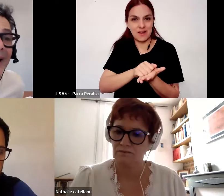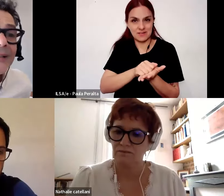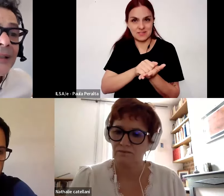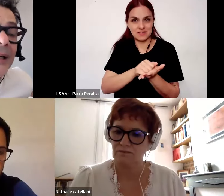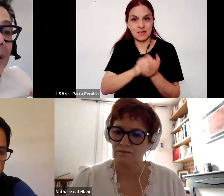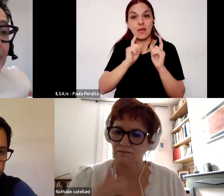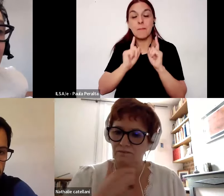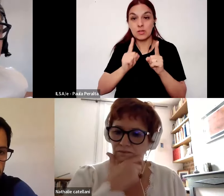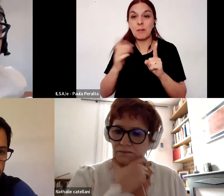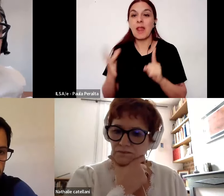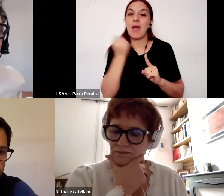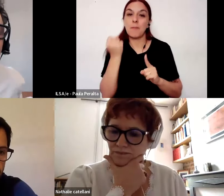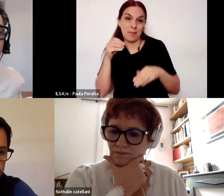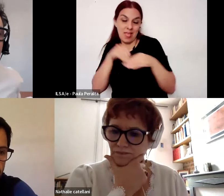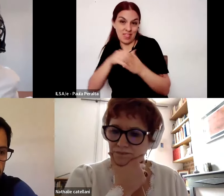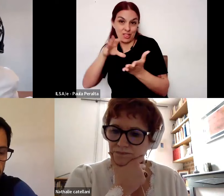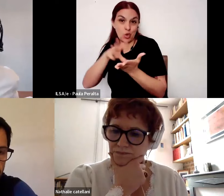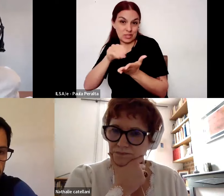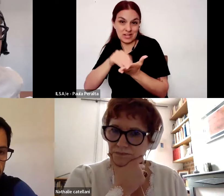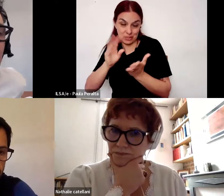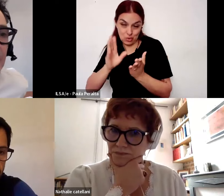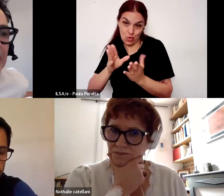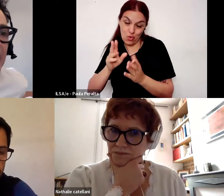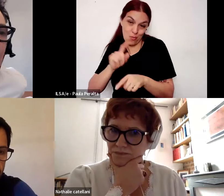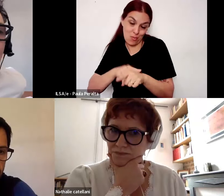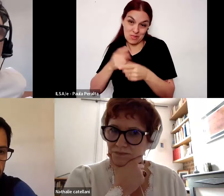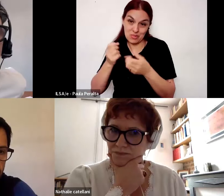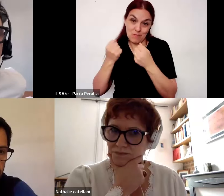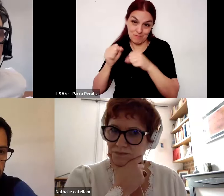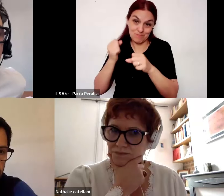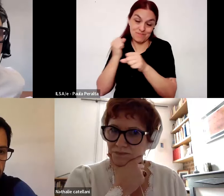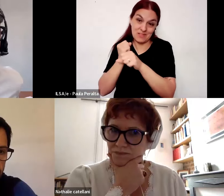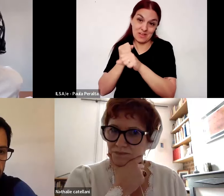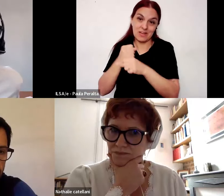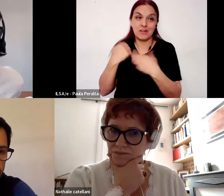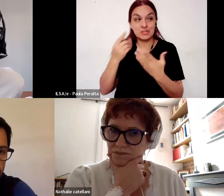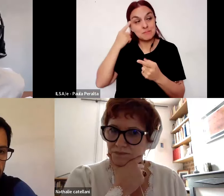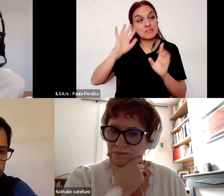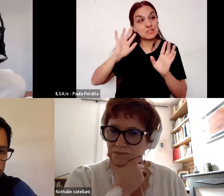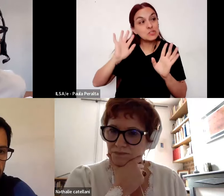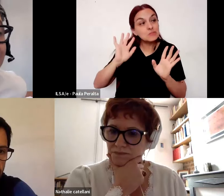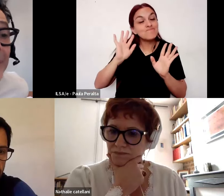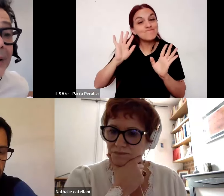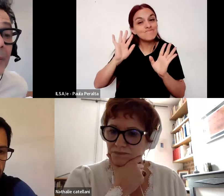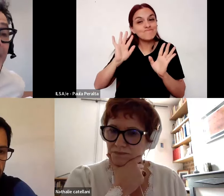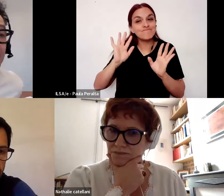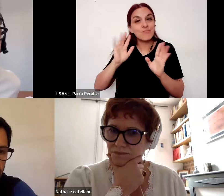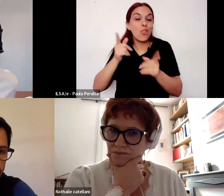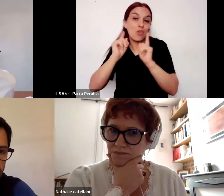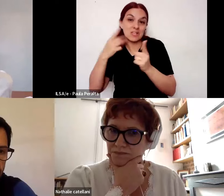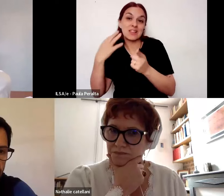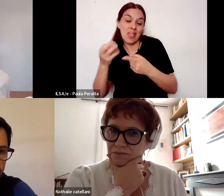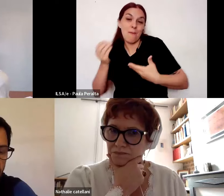reapropiadas en el campo me parece que ahí hay un ejercicio también de construcción en el que los docentes también deben